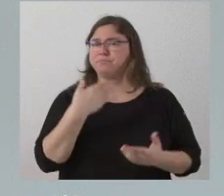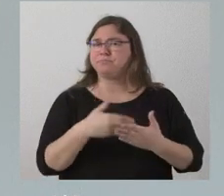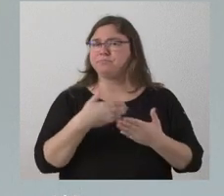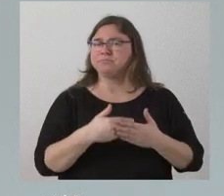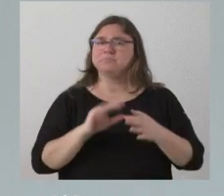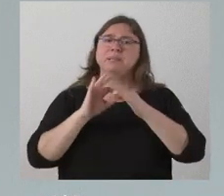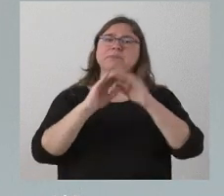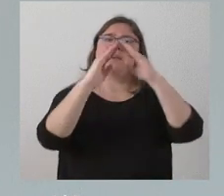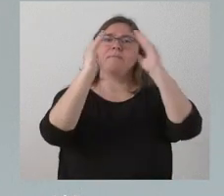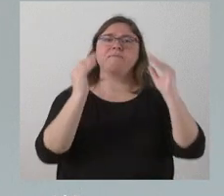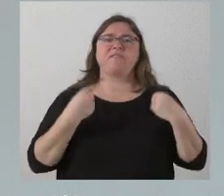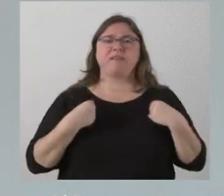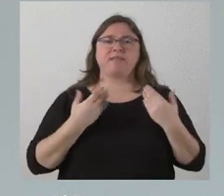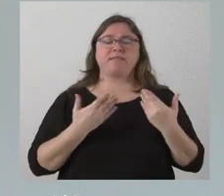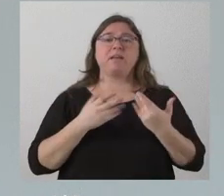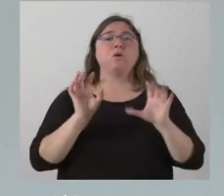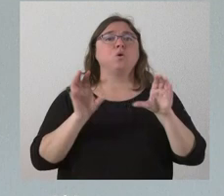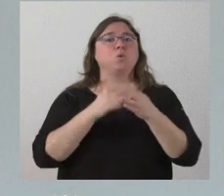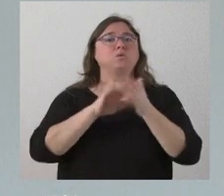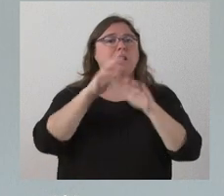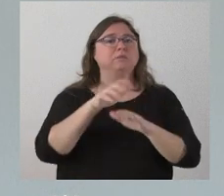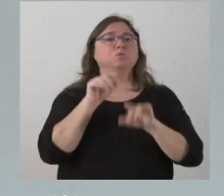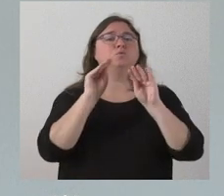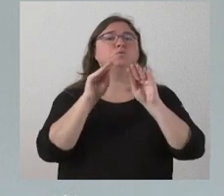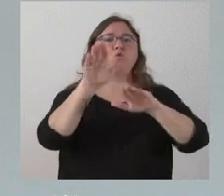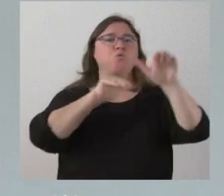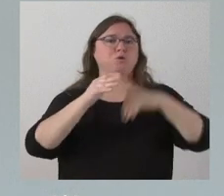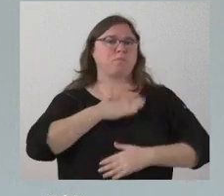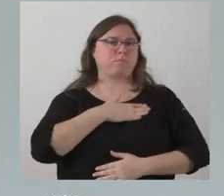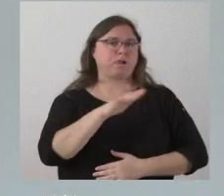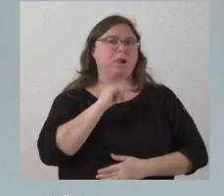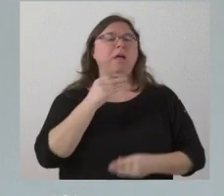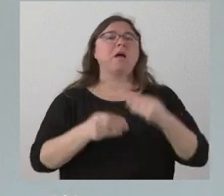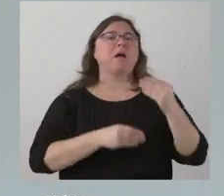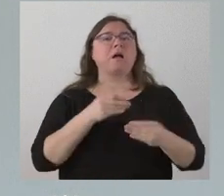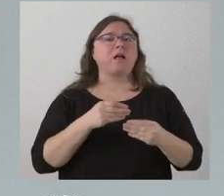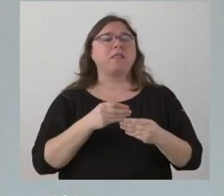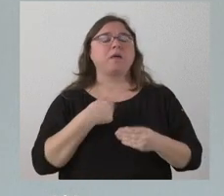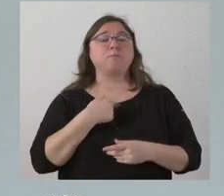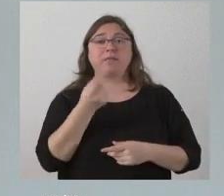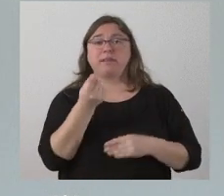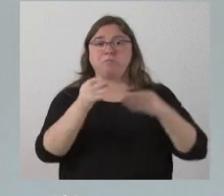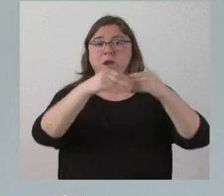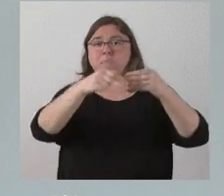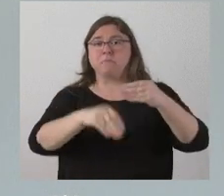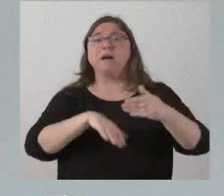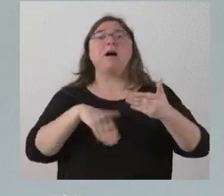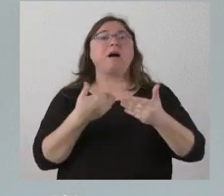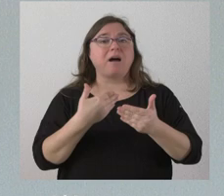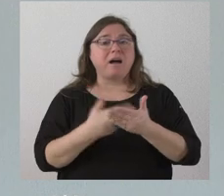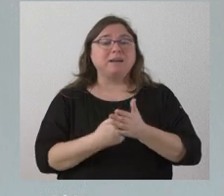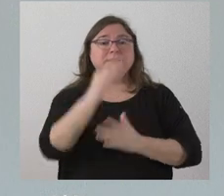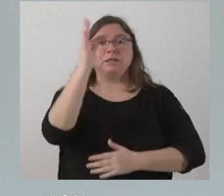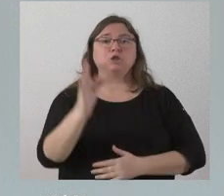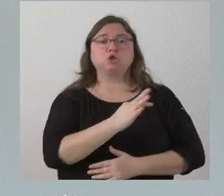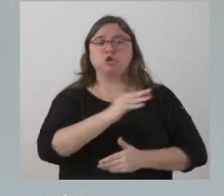vivienda. La Junta de Castileo León tiene sus propias líneas de convocatoria y lo que hacemos es ir complementando cantidades hasta otorgar por el importe